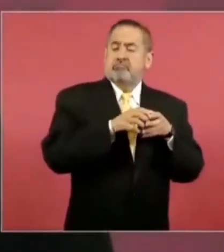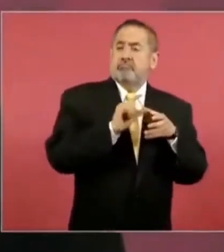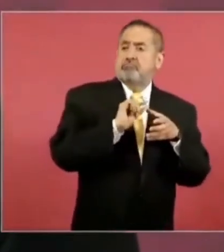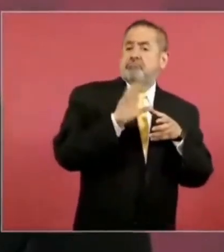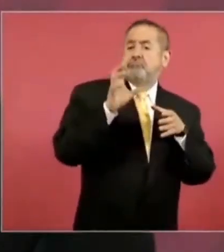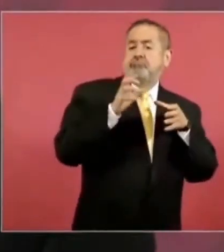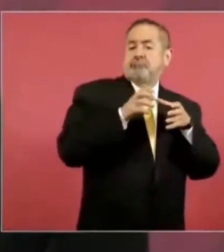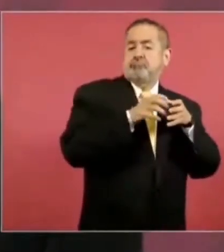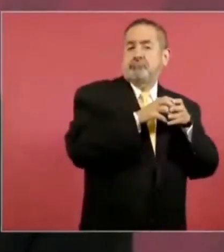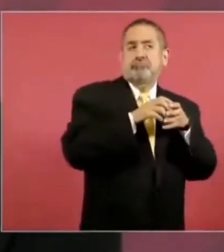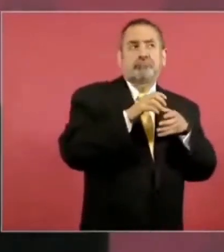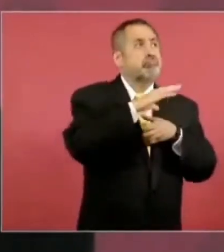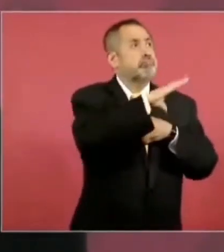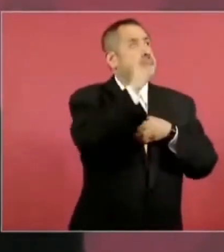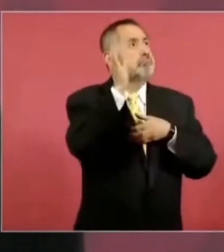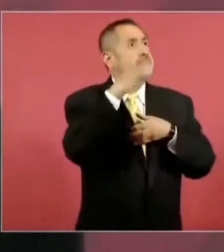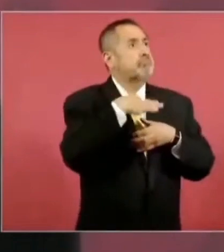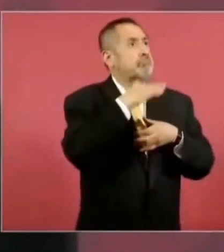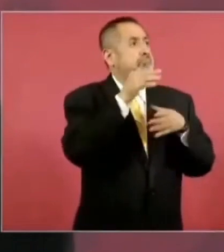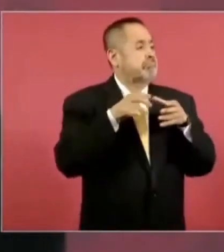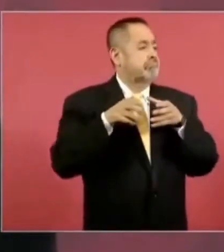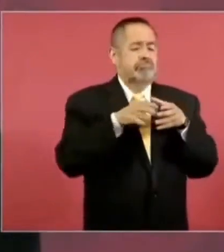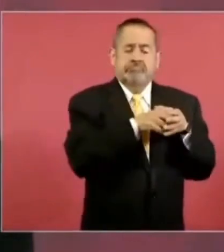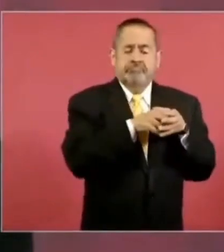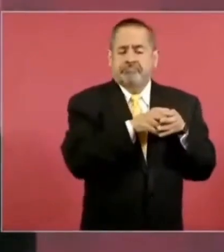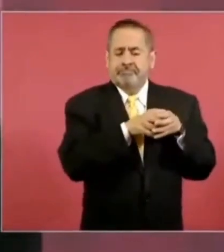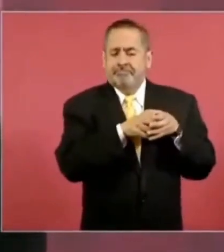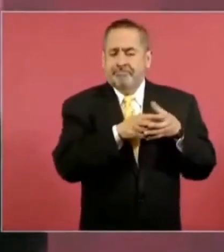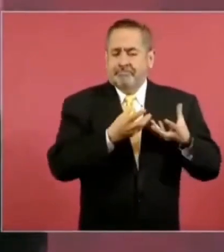una élite